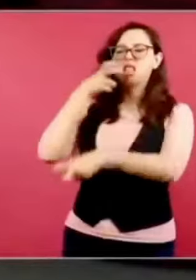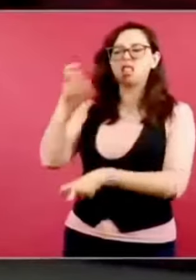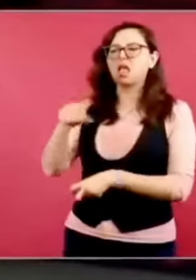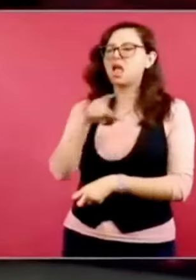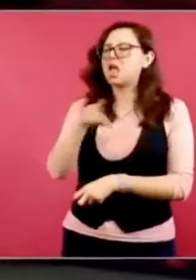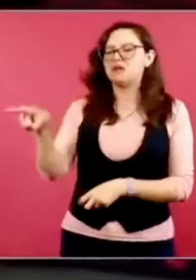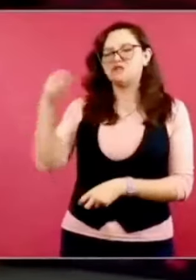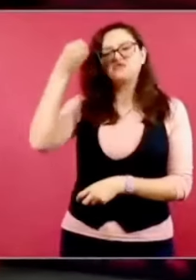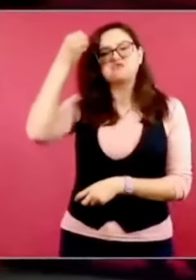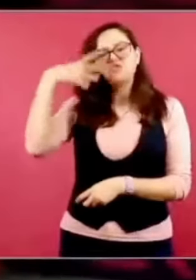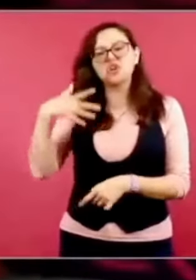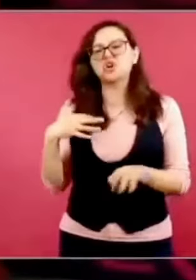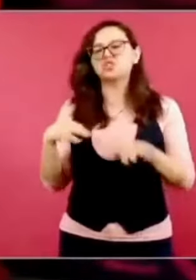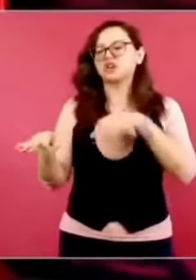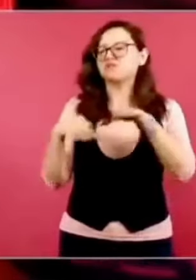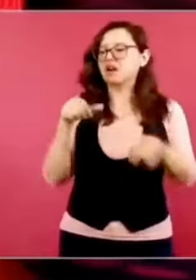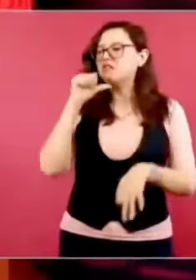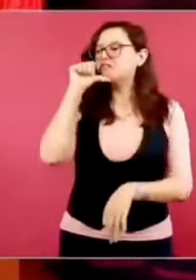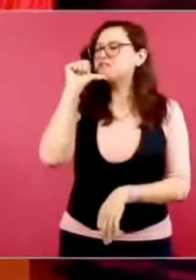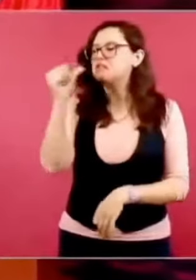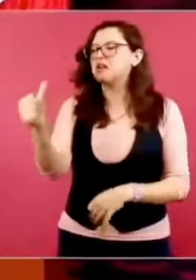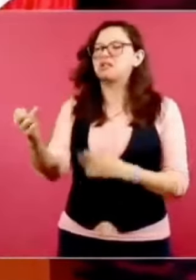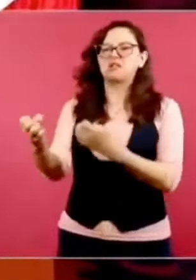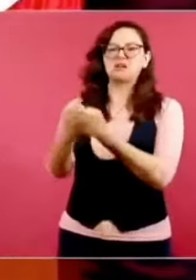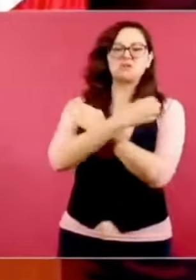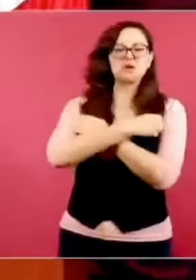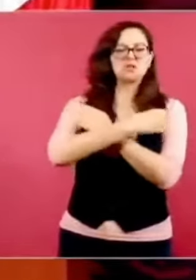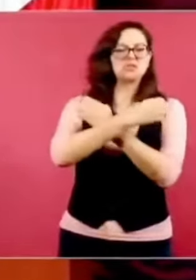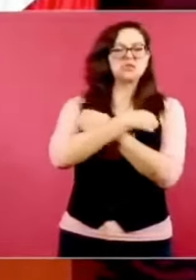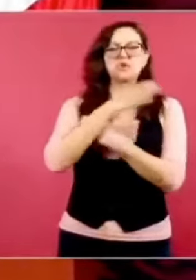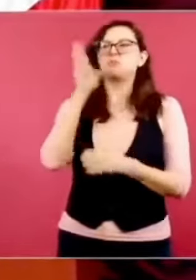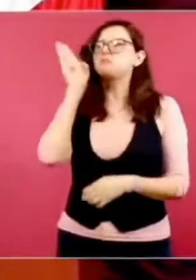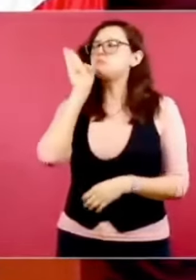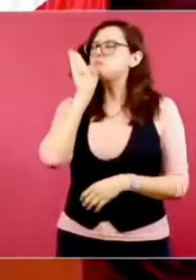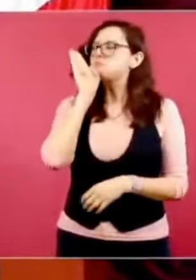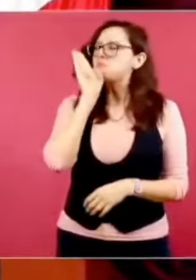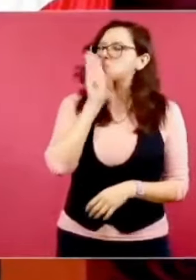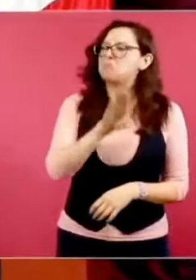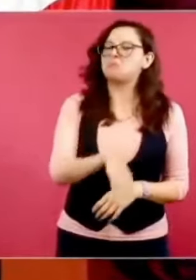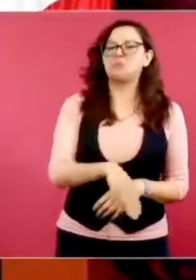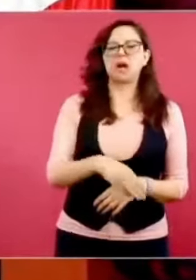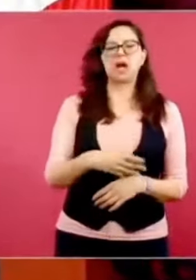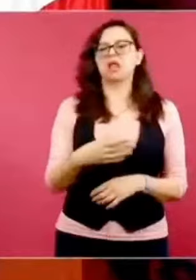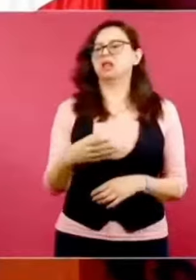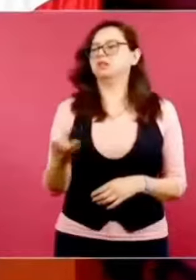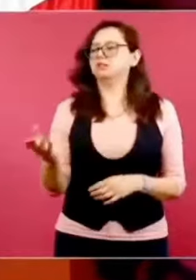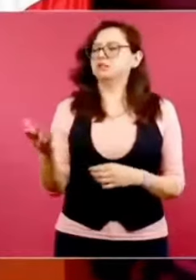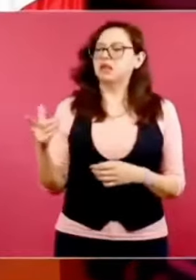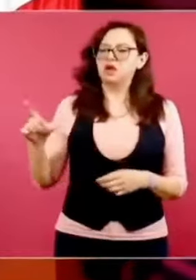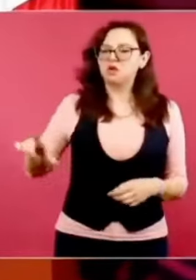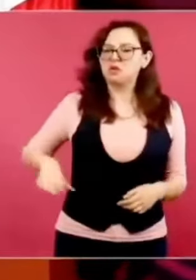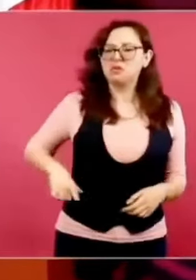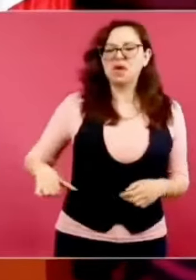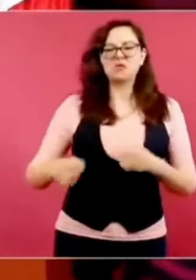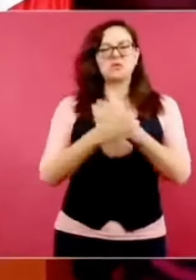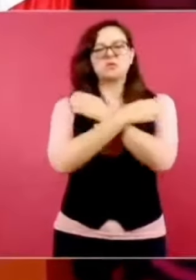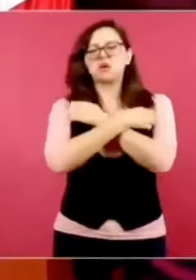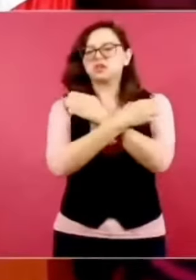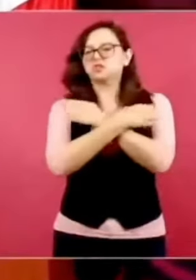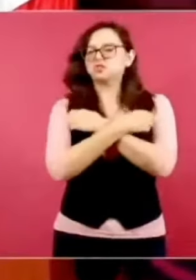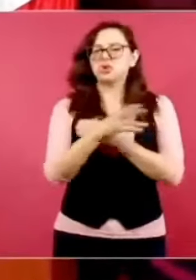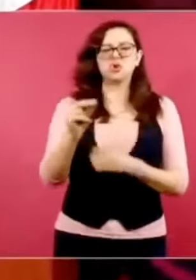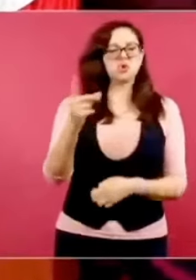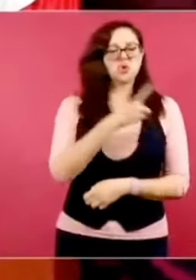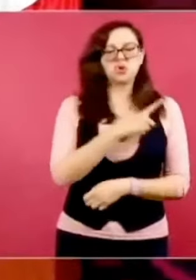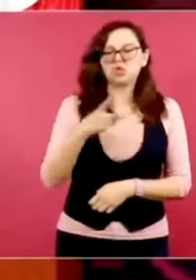de que por eso estaba muy mal la educación pública, echándole la culpa de todo a los